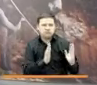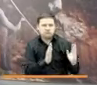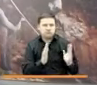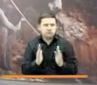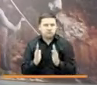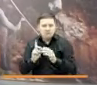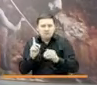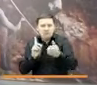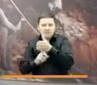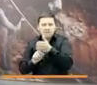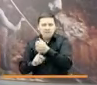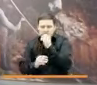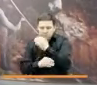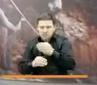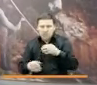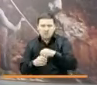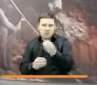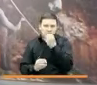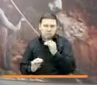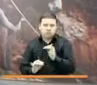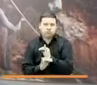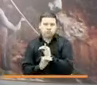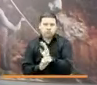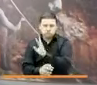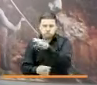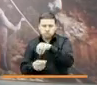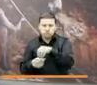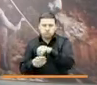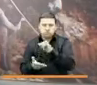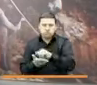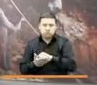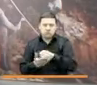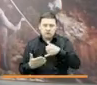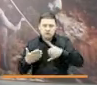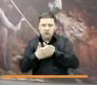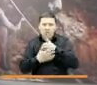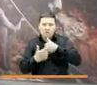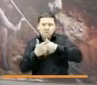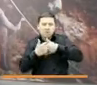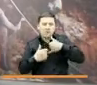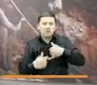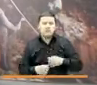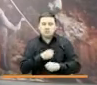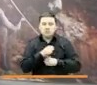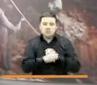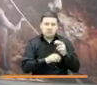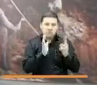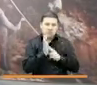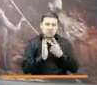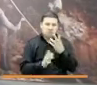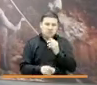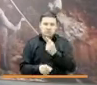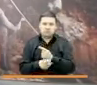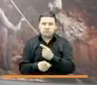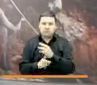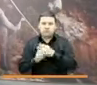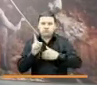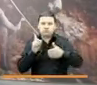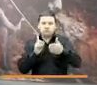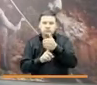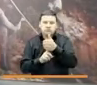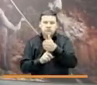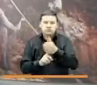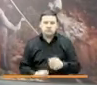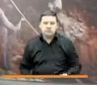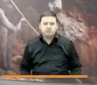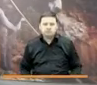identificación de niños con desnutrición aguda en esta parte del país. En el año 2020, precisamente, logramos la